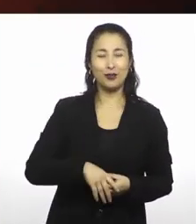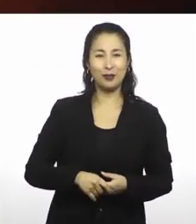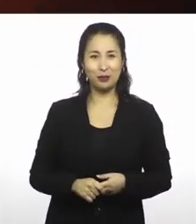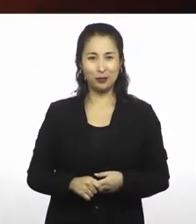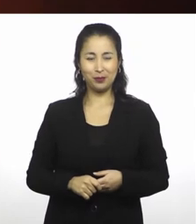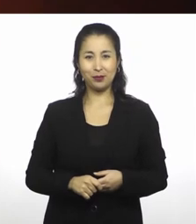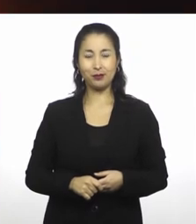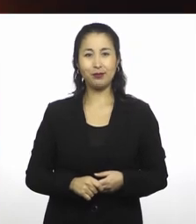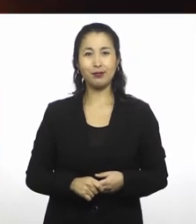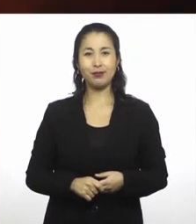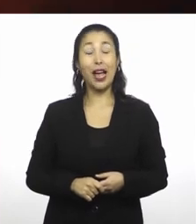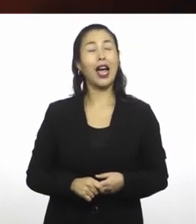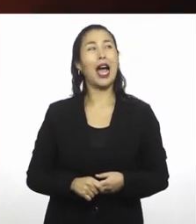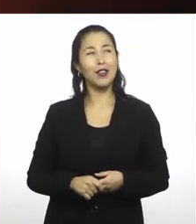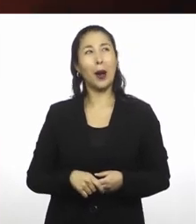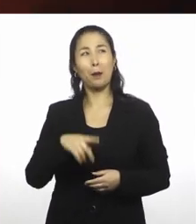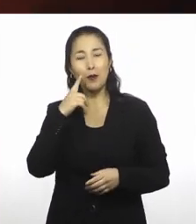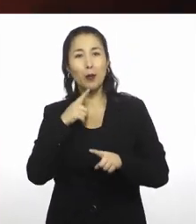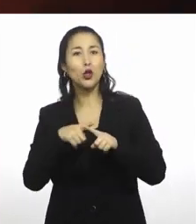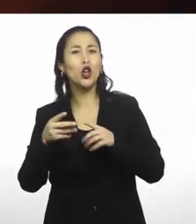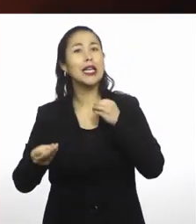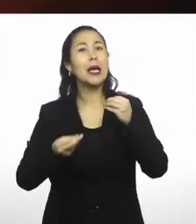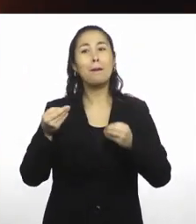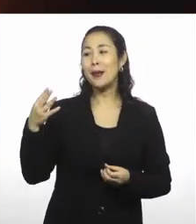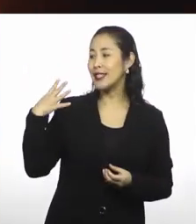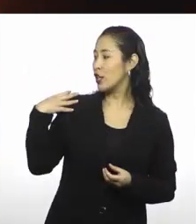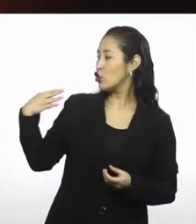Si podemos darle una vuelta aquí a qué es que es una sombra finalmente.